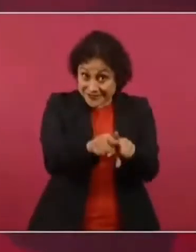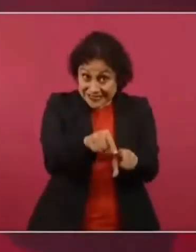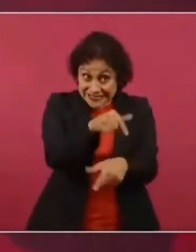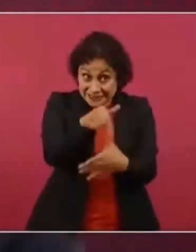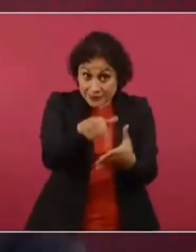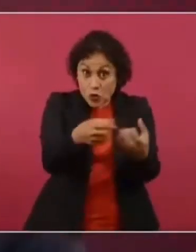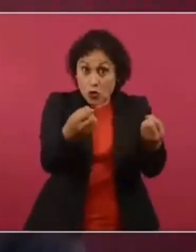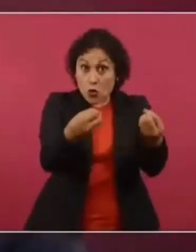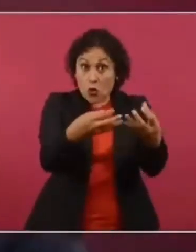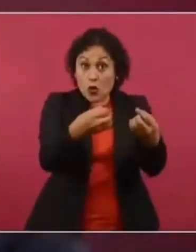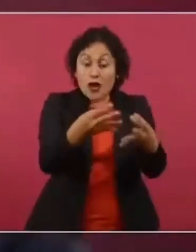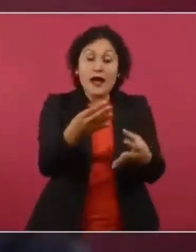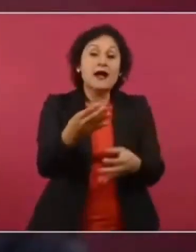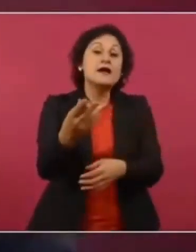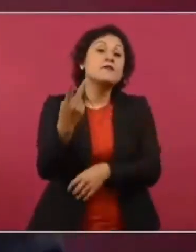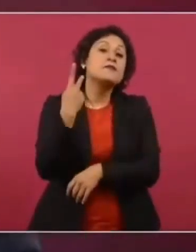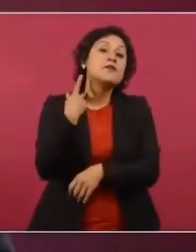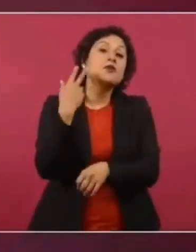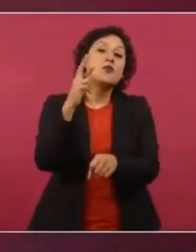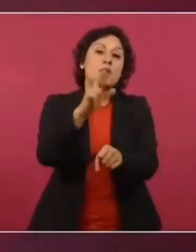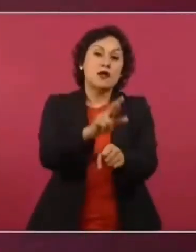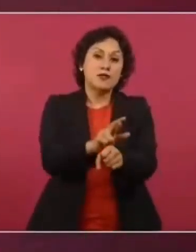lo civil en penal.